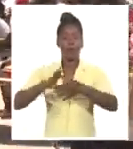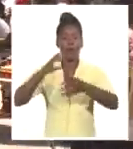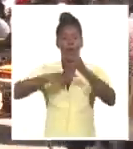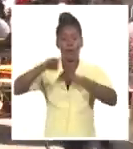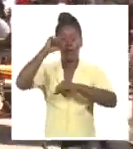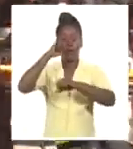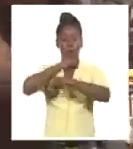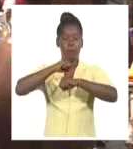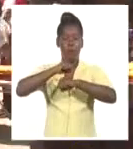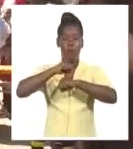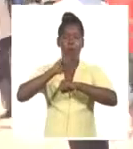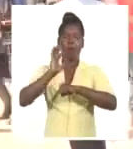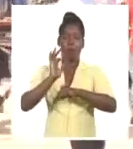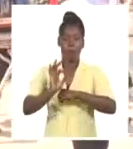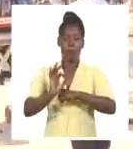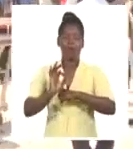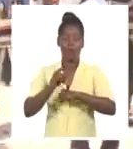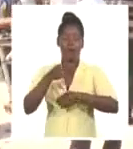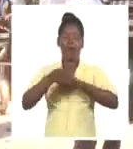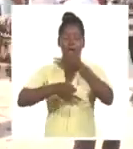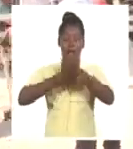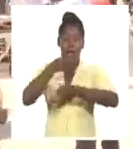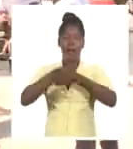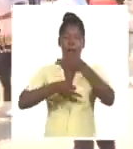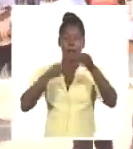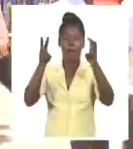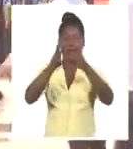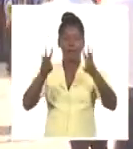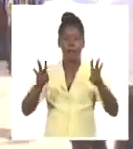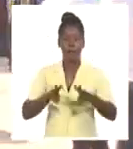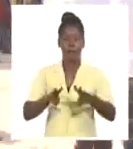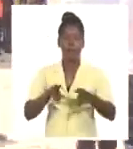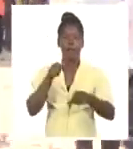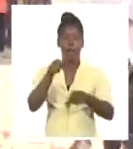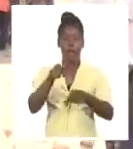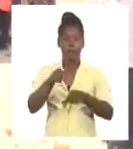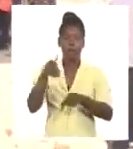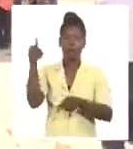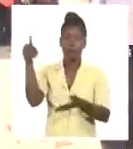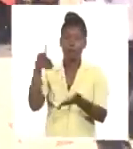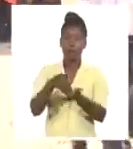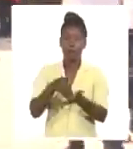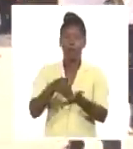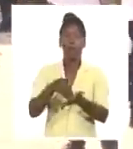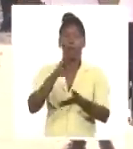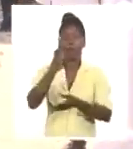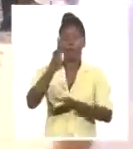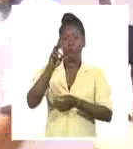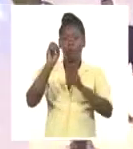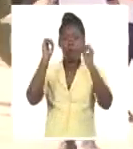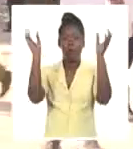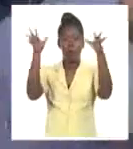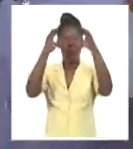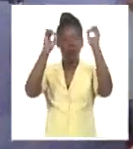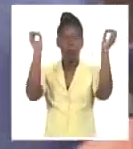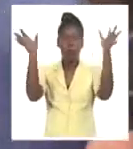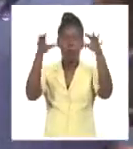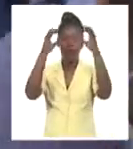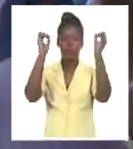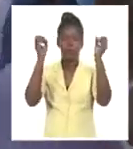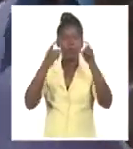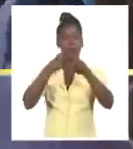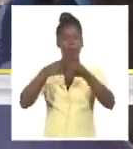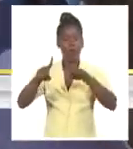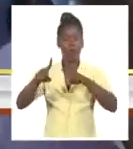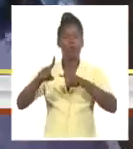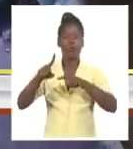infraestructura, según informa también Cuba Debate. En el lugar se encuentran unidades del sistema de emergencias, así como del cuerpo de bomberos y otras fuerzas